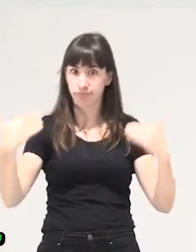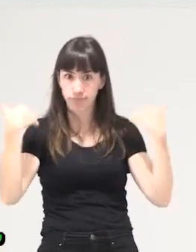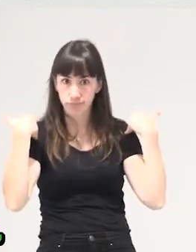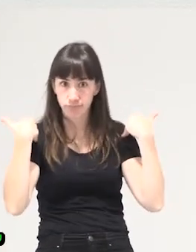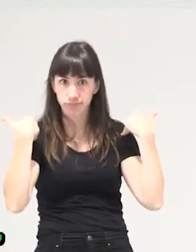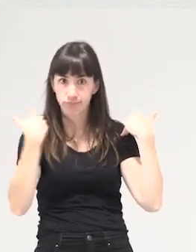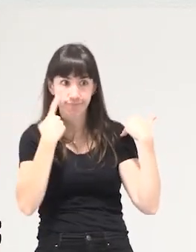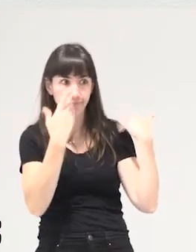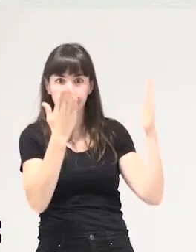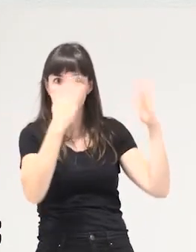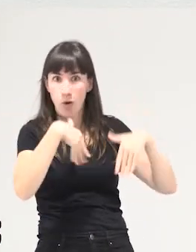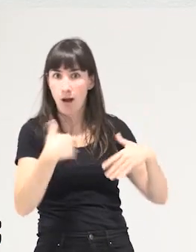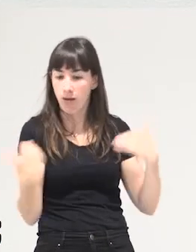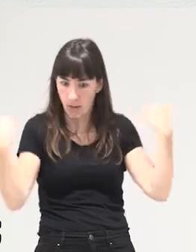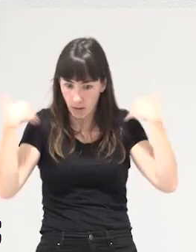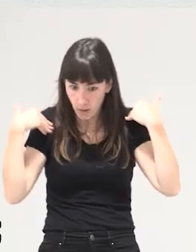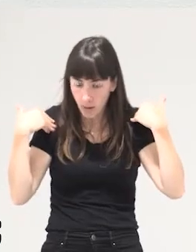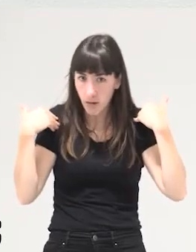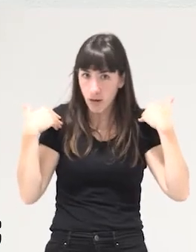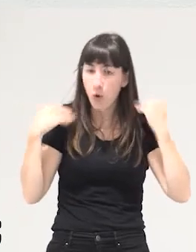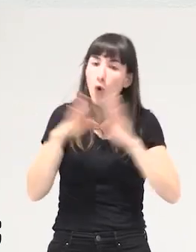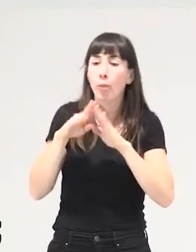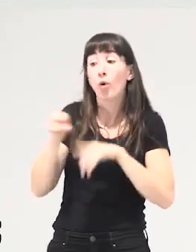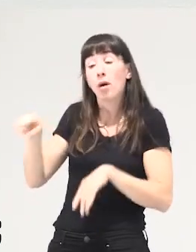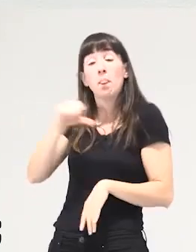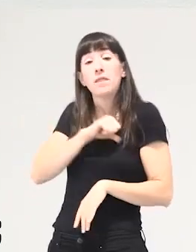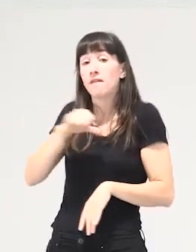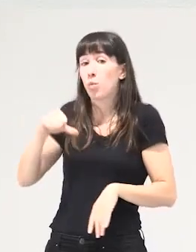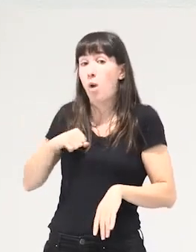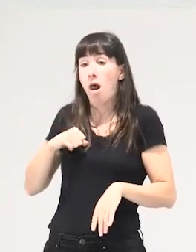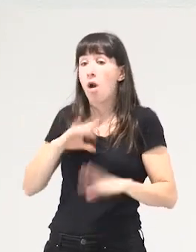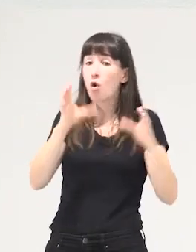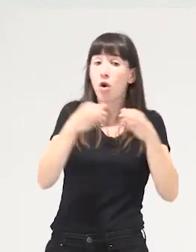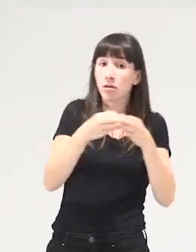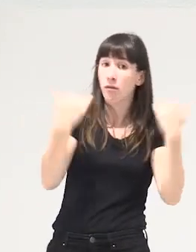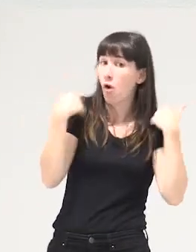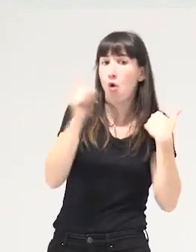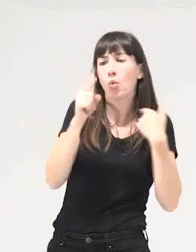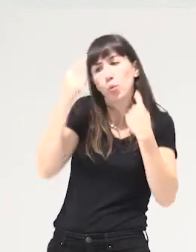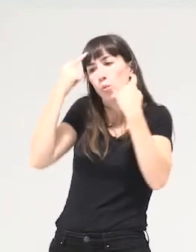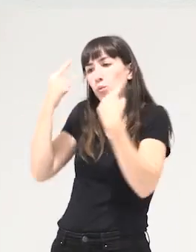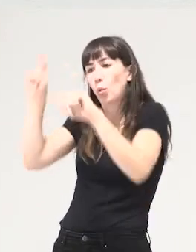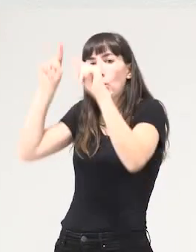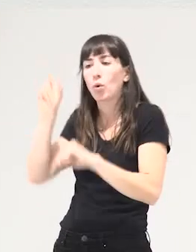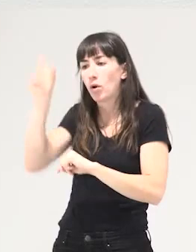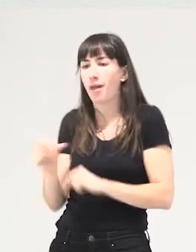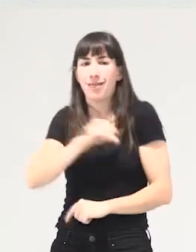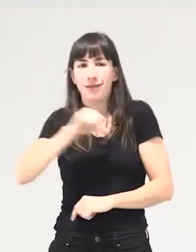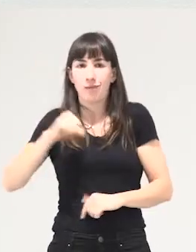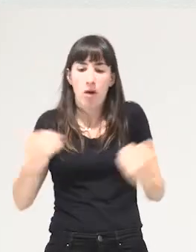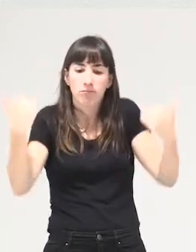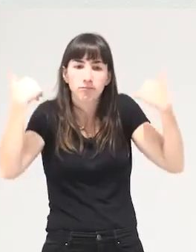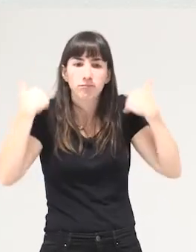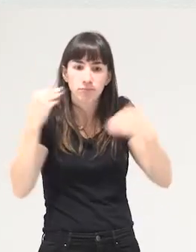responsabilidad colectiva sino que es una responsabilidad individual e impuesta a las mujeres resolver la vida en un sistema que está utilizando la